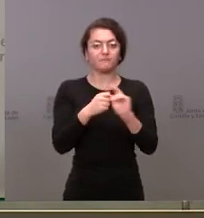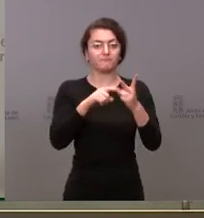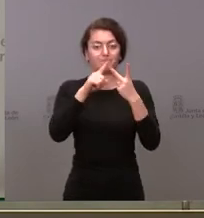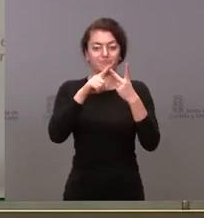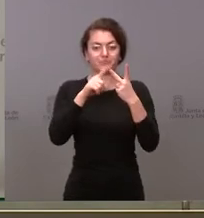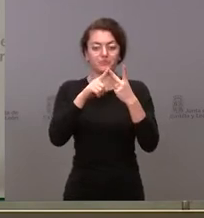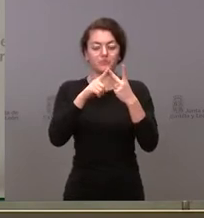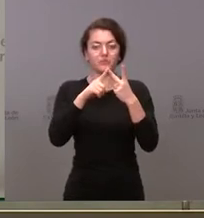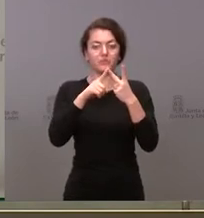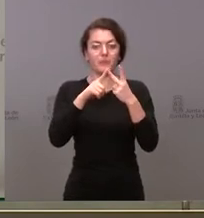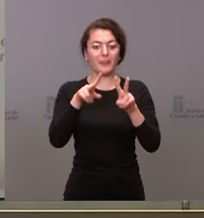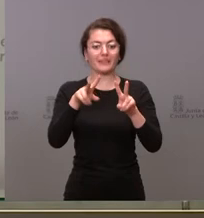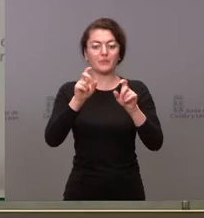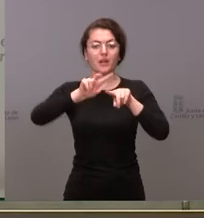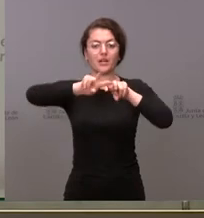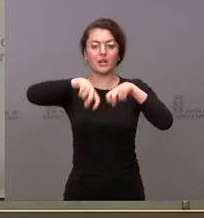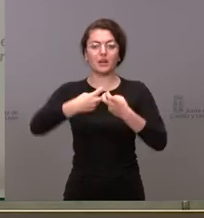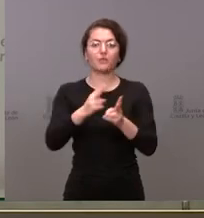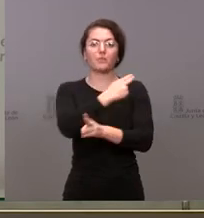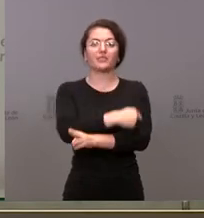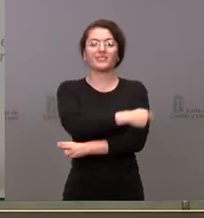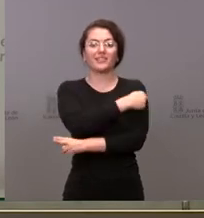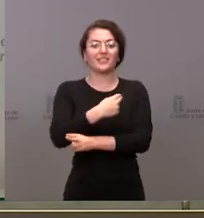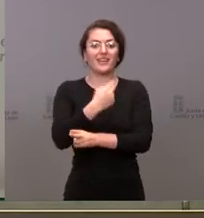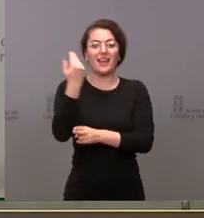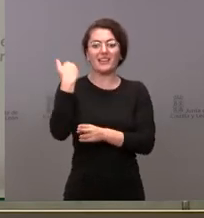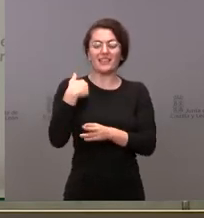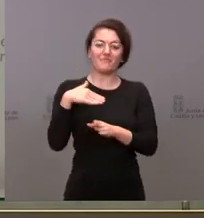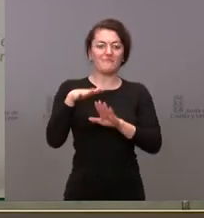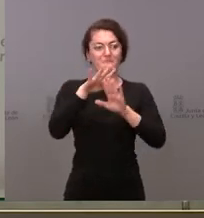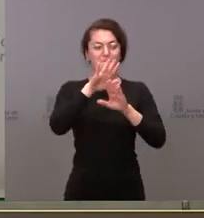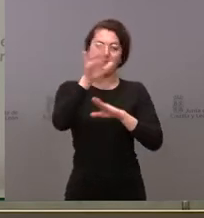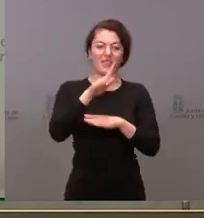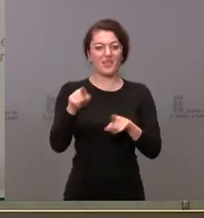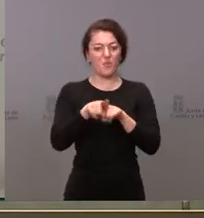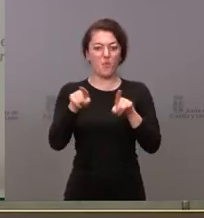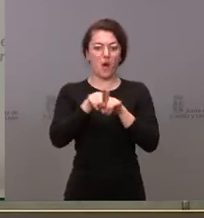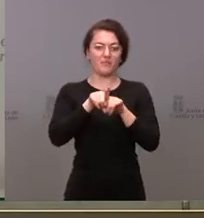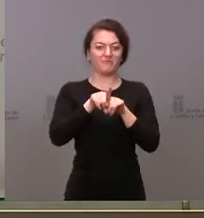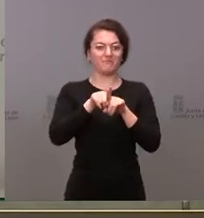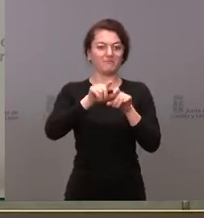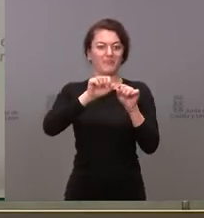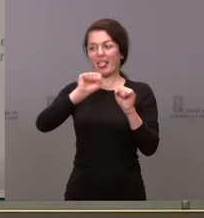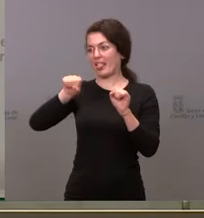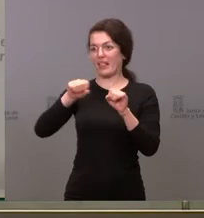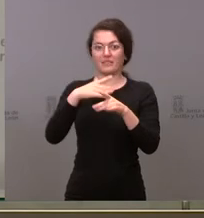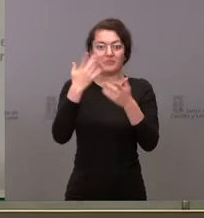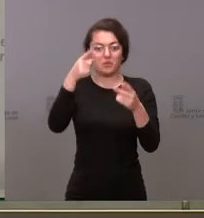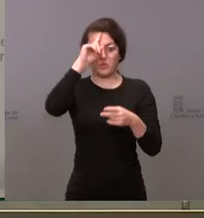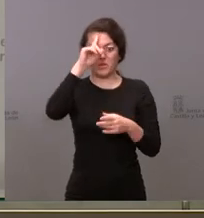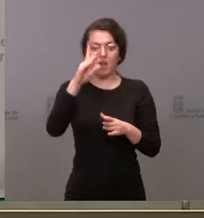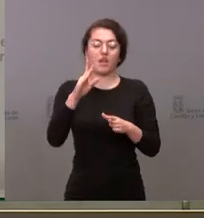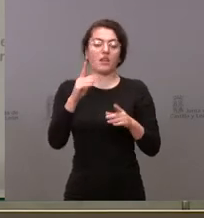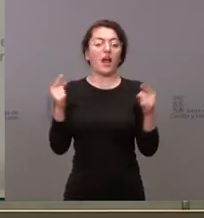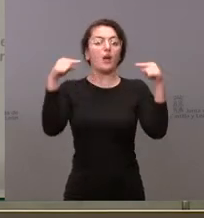saber en qué punto se encuentra la reforma sanitaria que parece que ha pasado en un segundo plano en estos últimos días no sé en qué ha derivado los encuentros con los alcaldes y